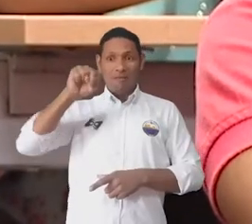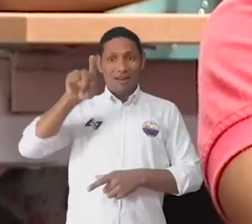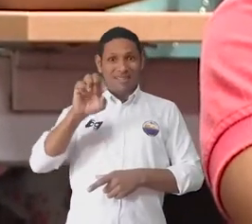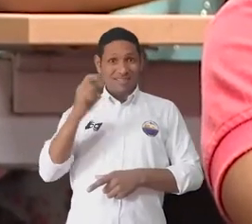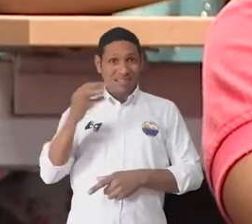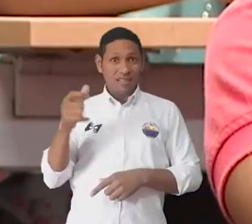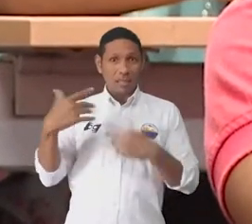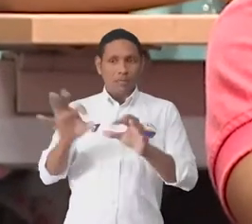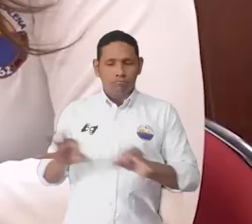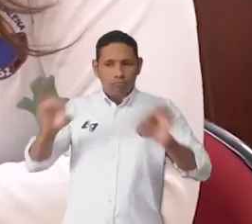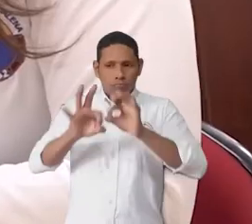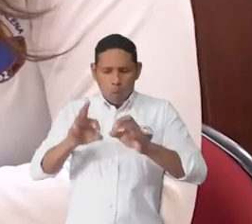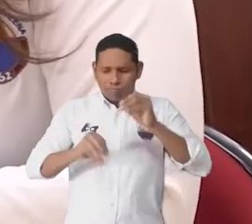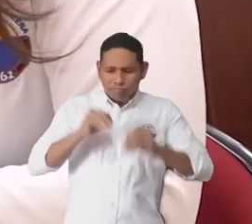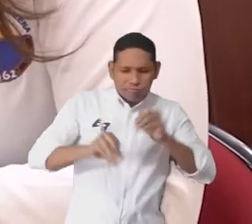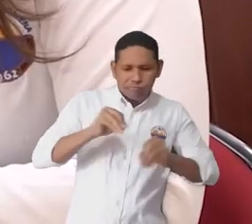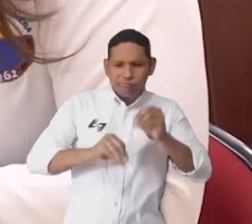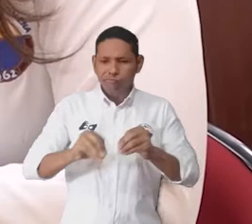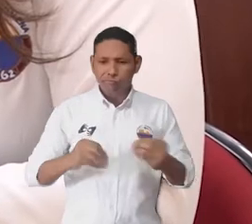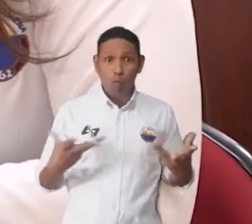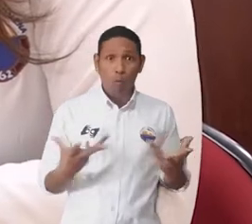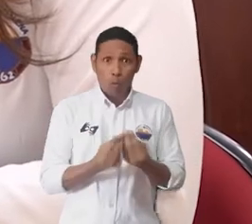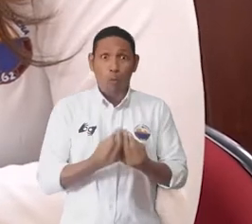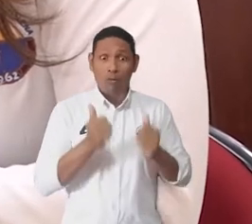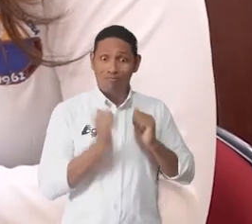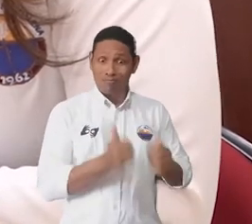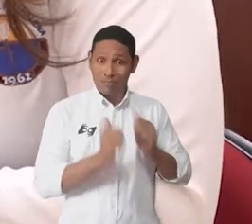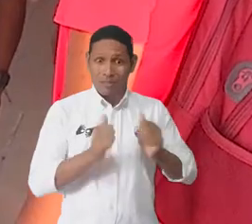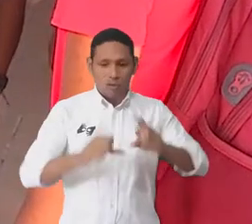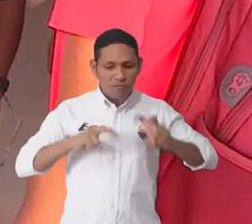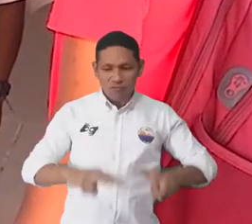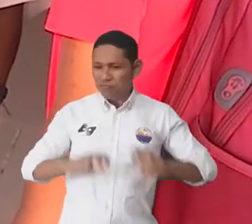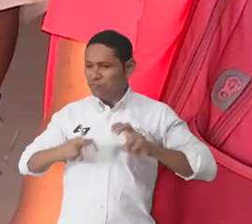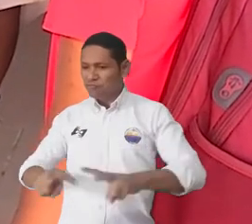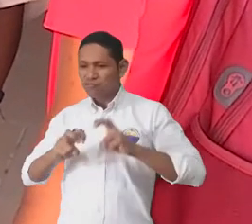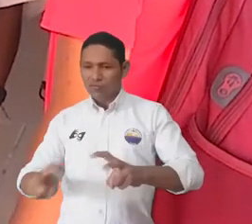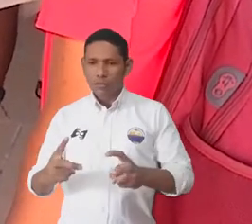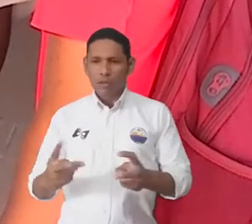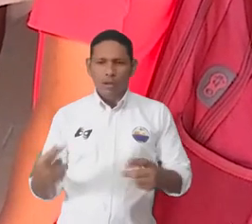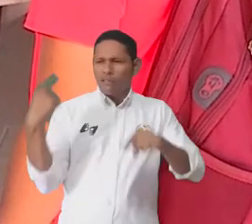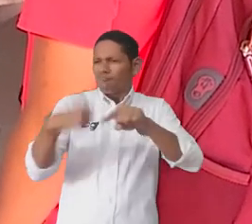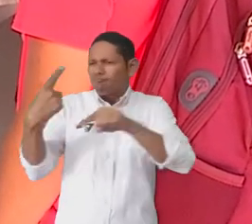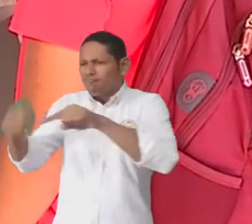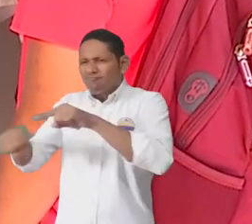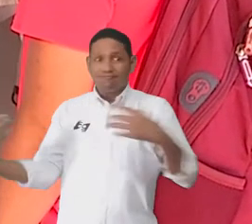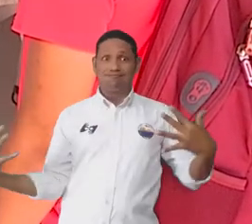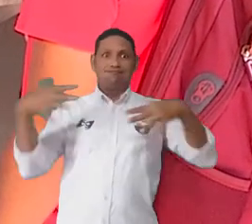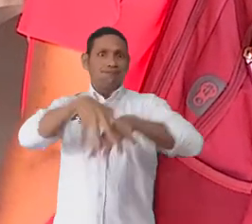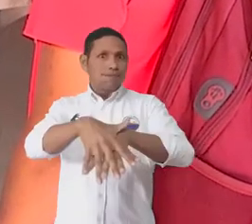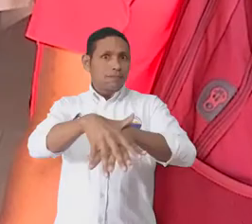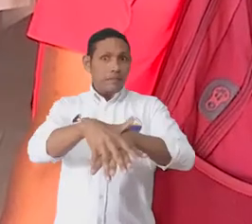la formación y consolidación de una comunidad de investigadores autónomos que desde la inter- y transdisciplinariedad